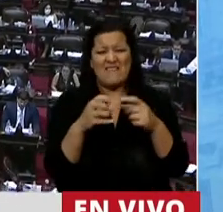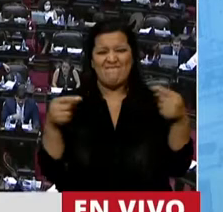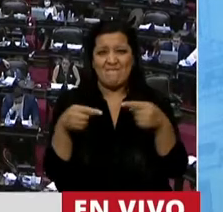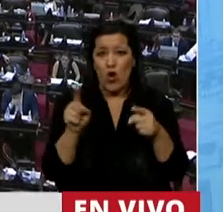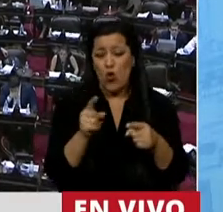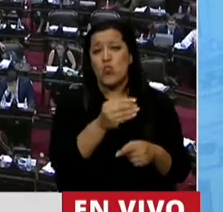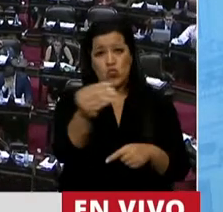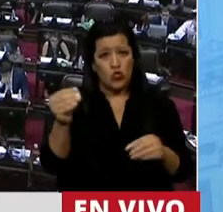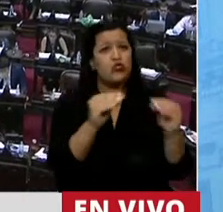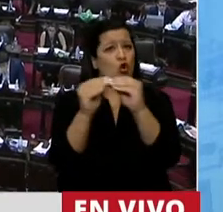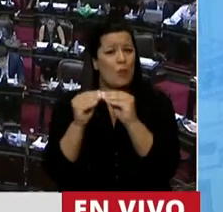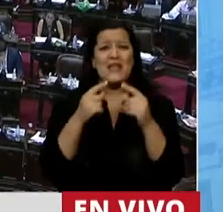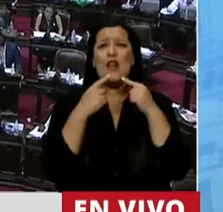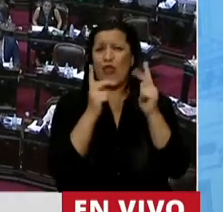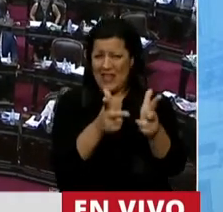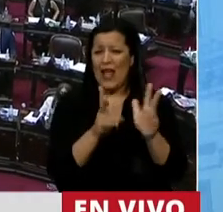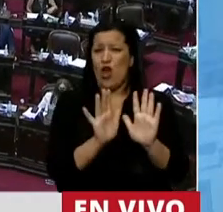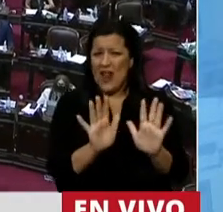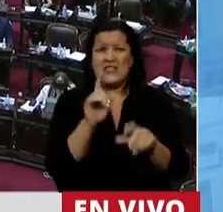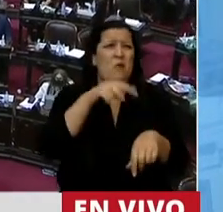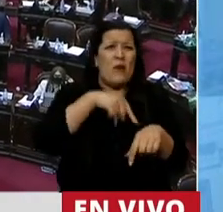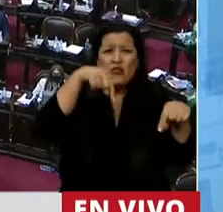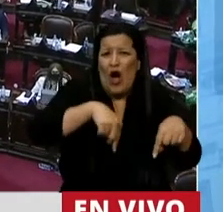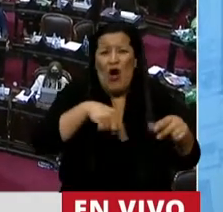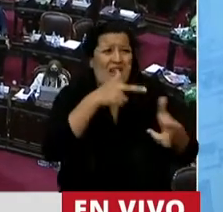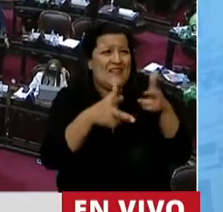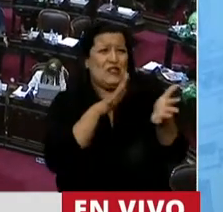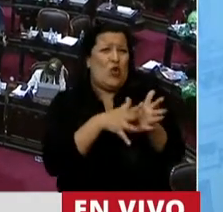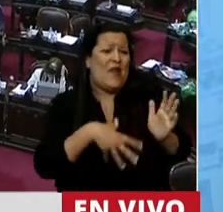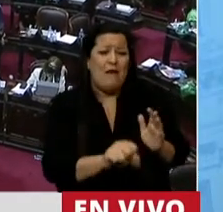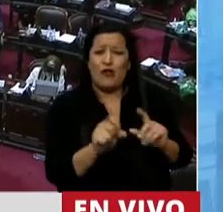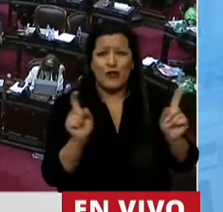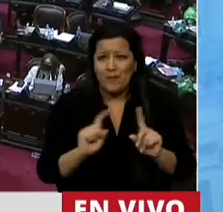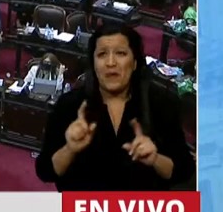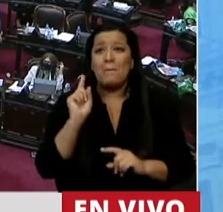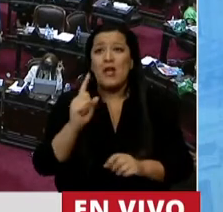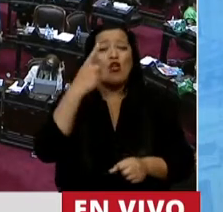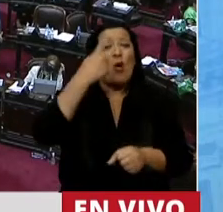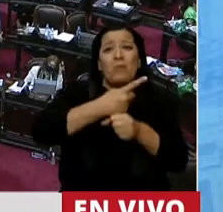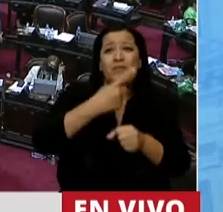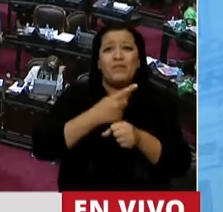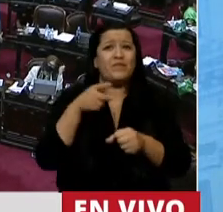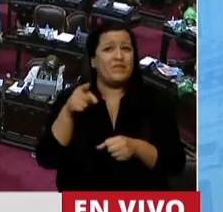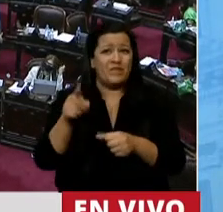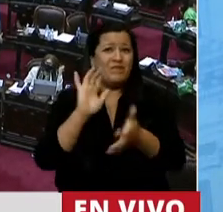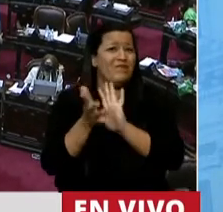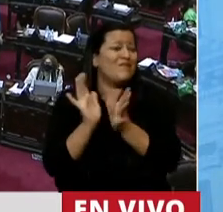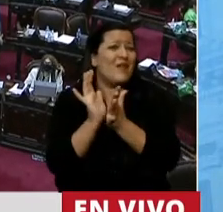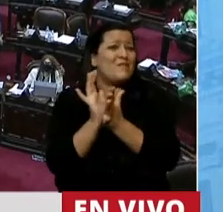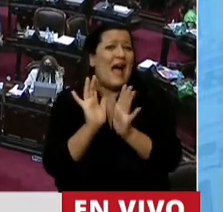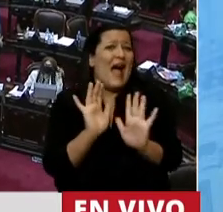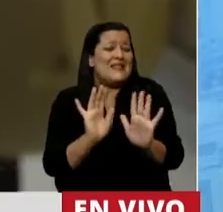Varios compañeras y compañeros lo han mencionado, pero yo quiero decir algo, lo prioritario y lo oportuno es una construcción política.